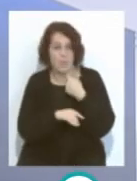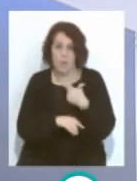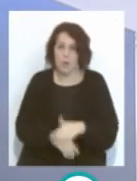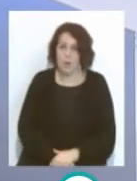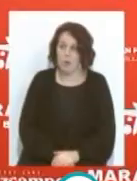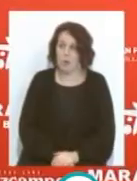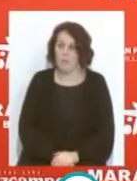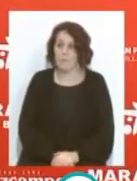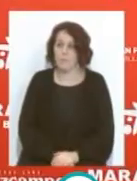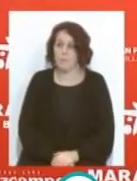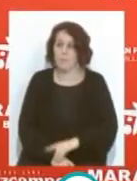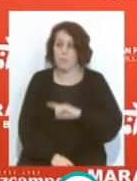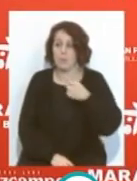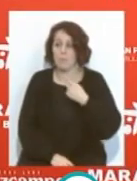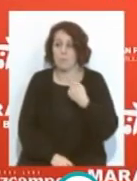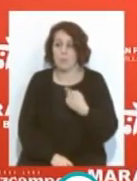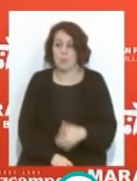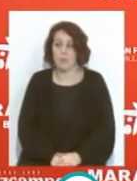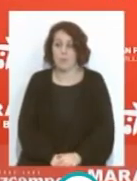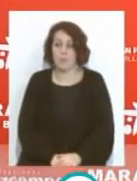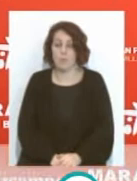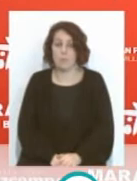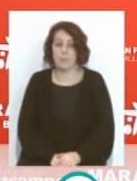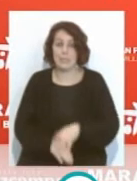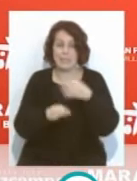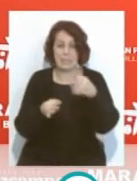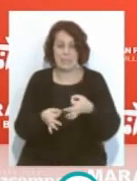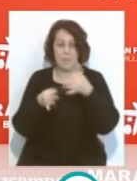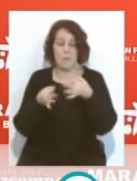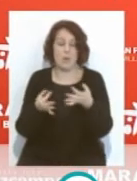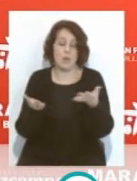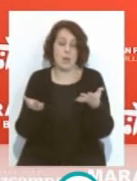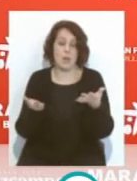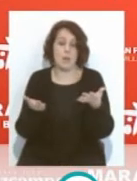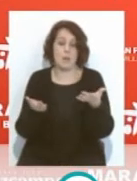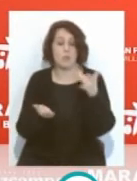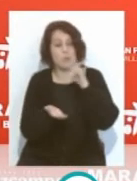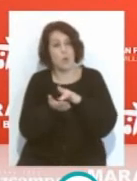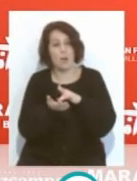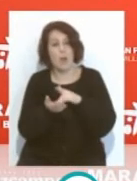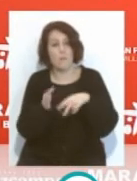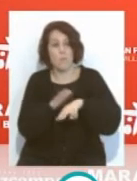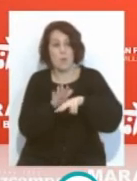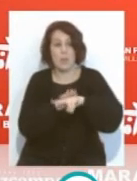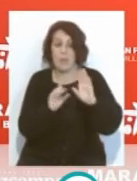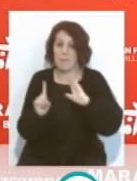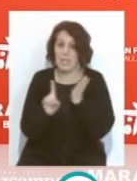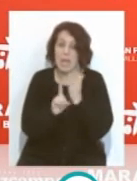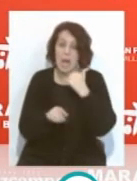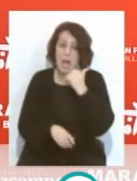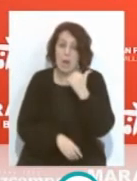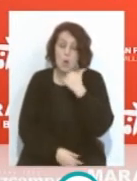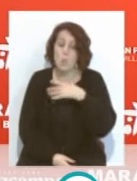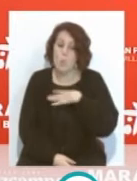En primer lugar, siempre que hay una lesión de un futbolista que pudiera ser